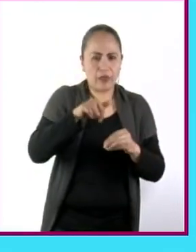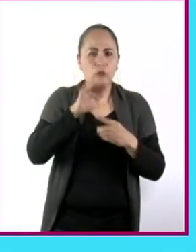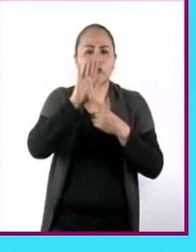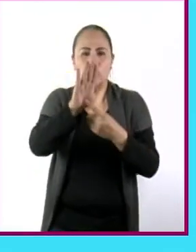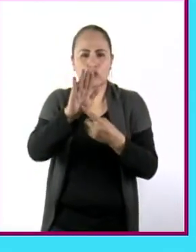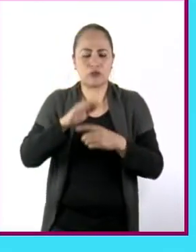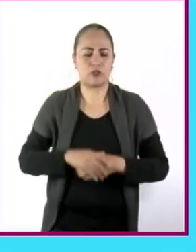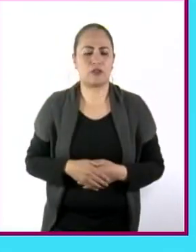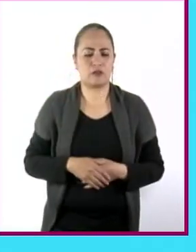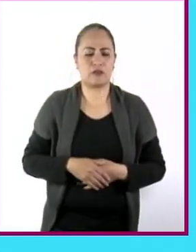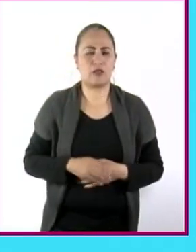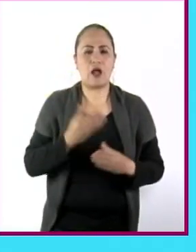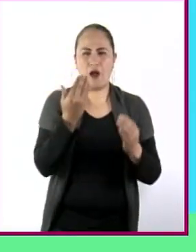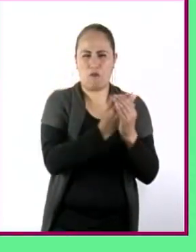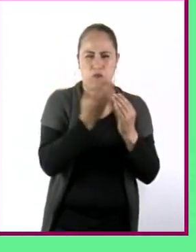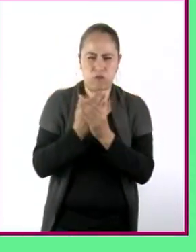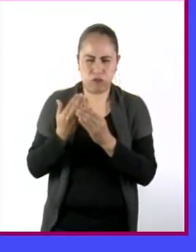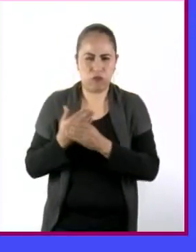Organizar archivos